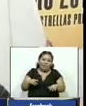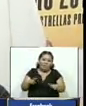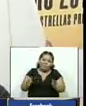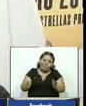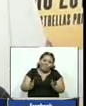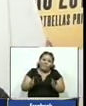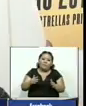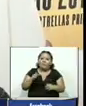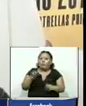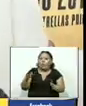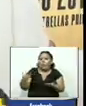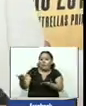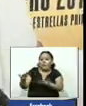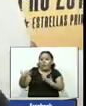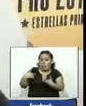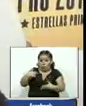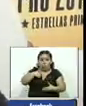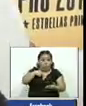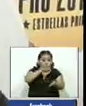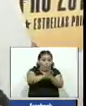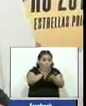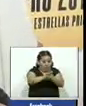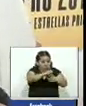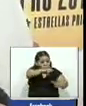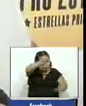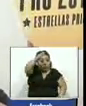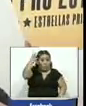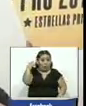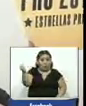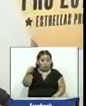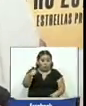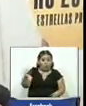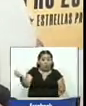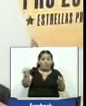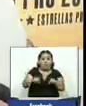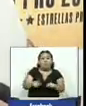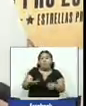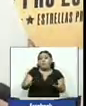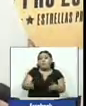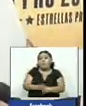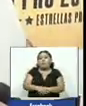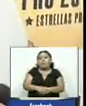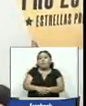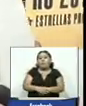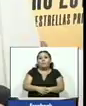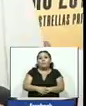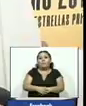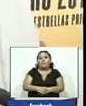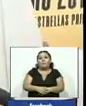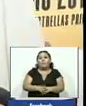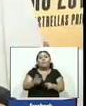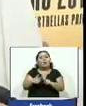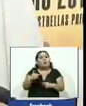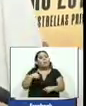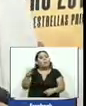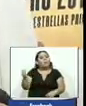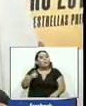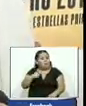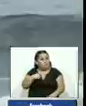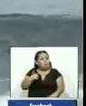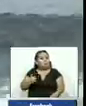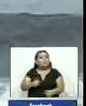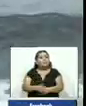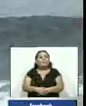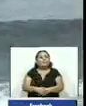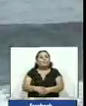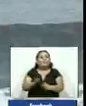no tenemos ayuda a me ha tocado comprar la tabla para venir acá entonces pero aquí estoy sacando la cara